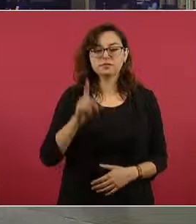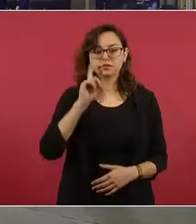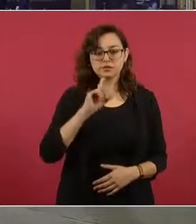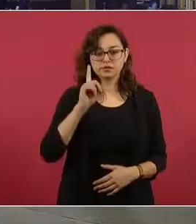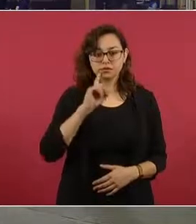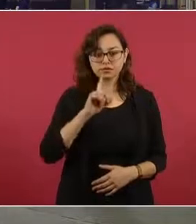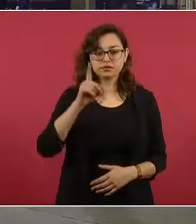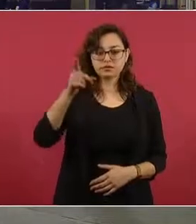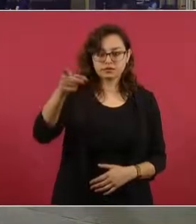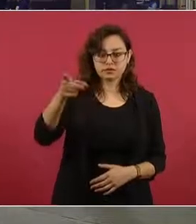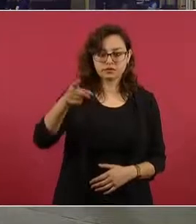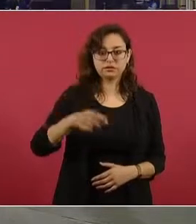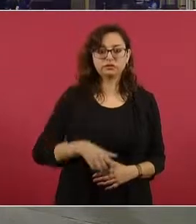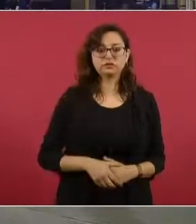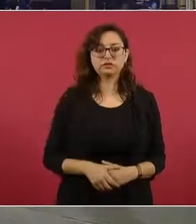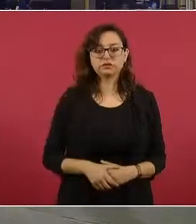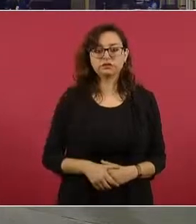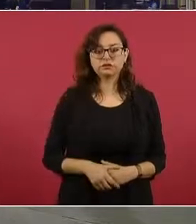Gracias,